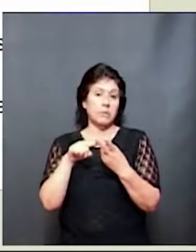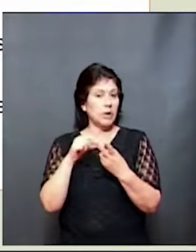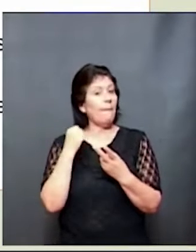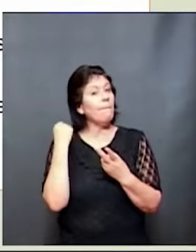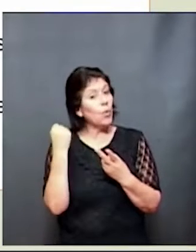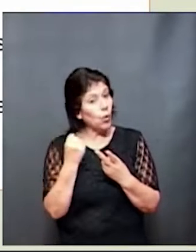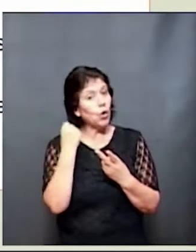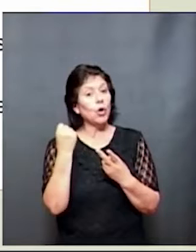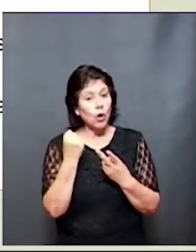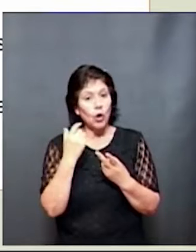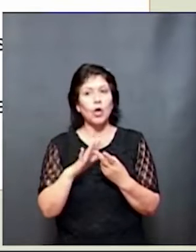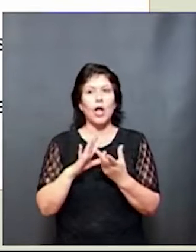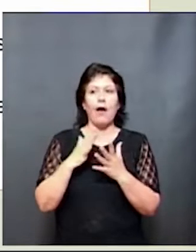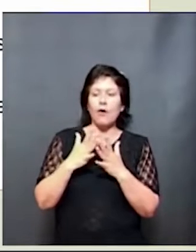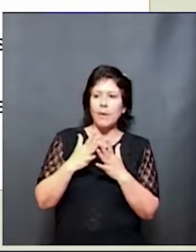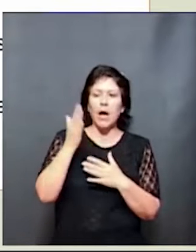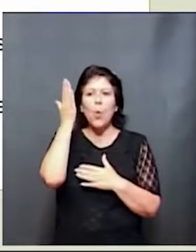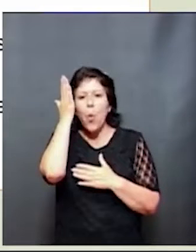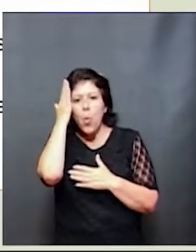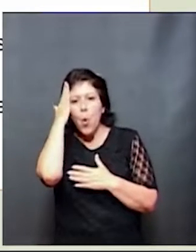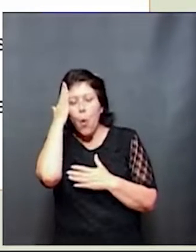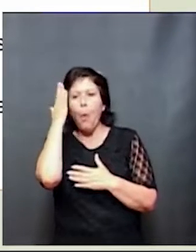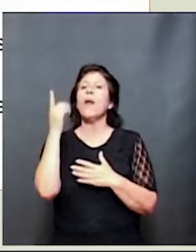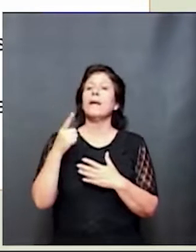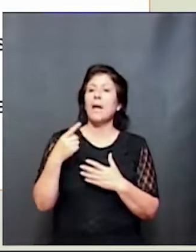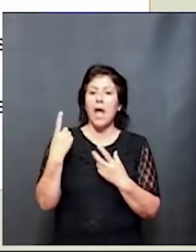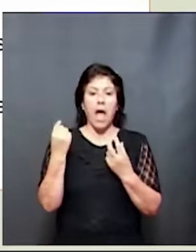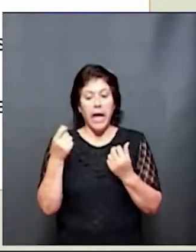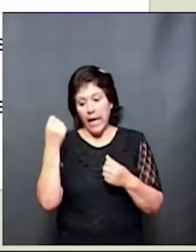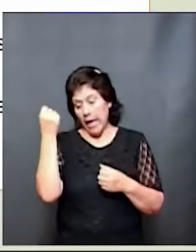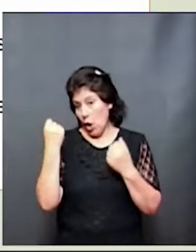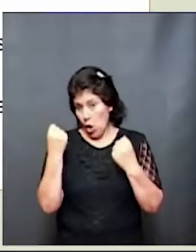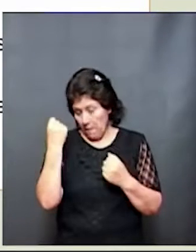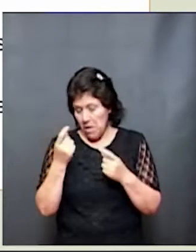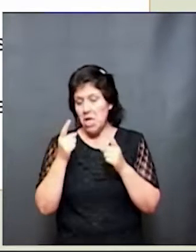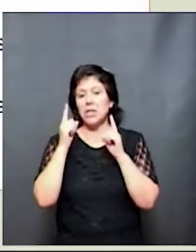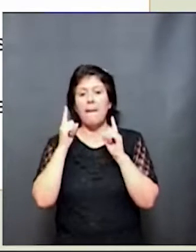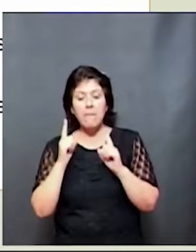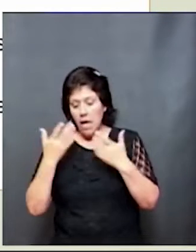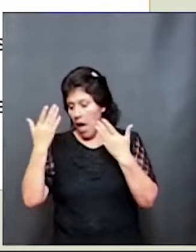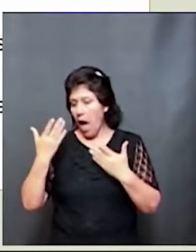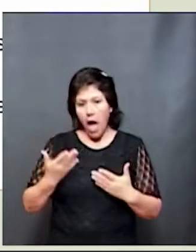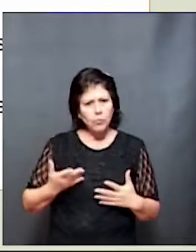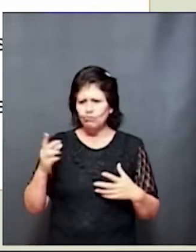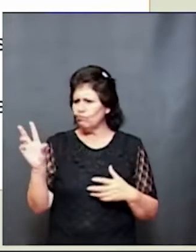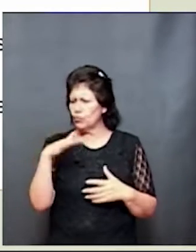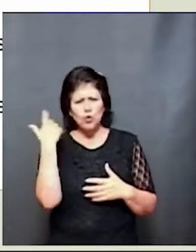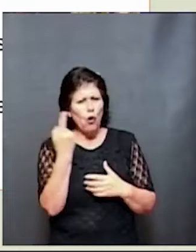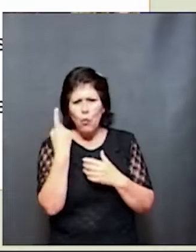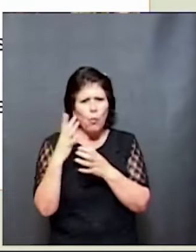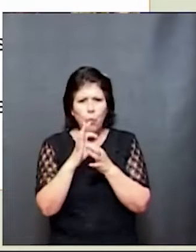con cómo se da el medio cultural, socioeconómico de las relaciones que tenemos las personas desde los primeros momentos de nuestra vida,